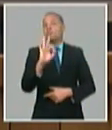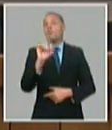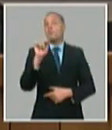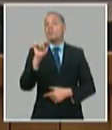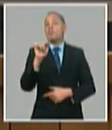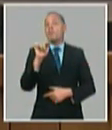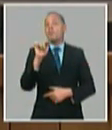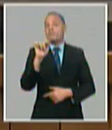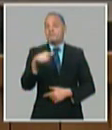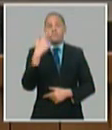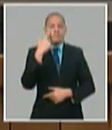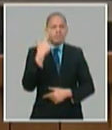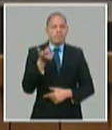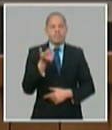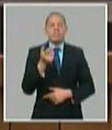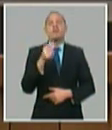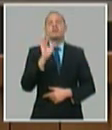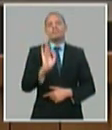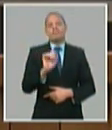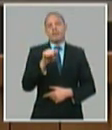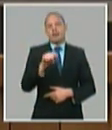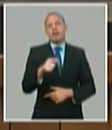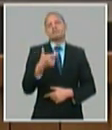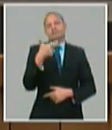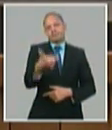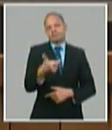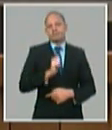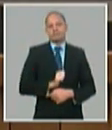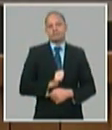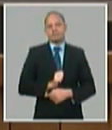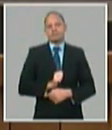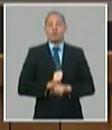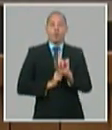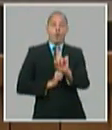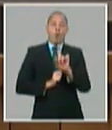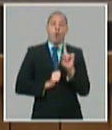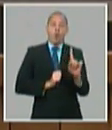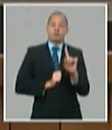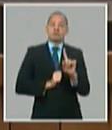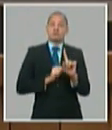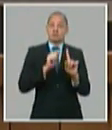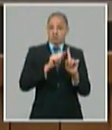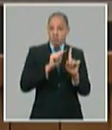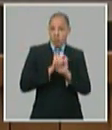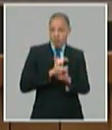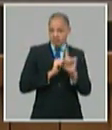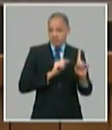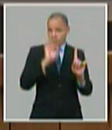el 11.3% por el diseño del plan será en moneda libremente convertible